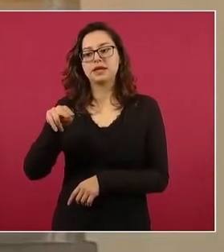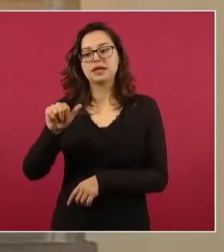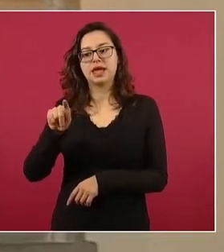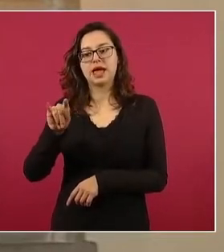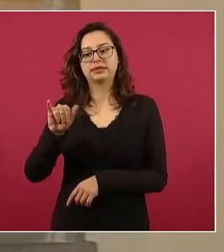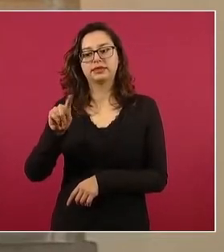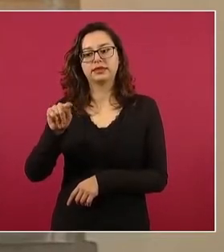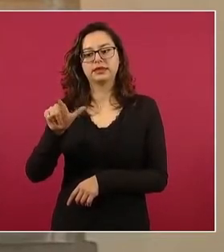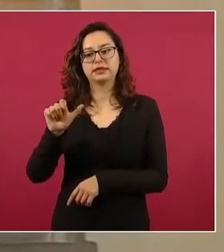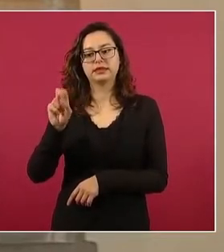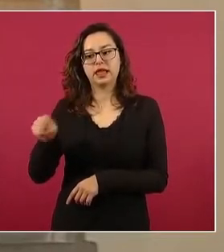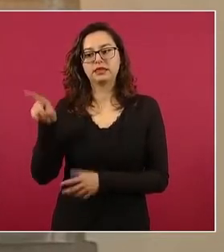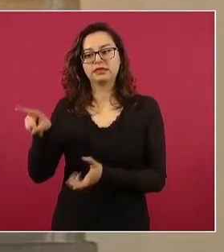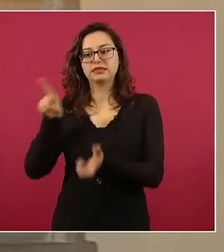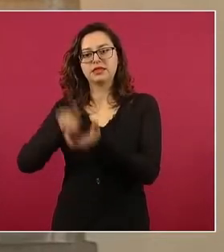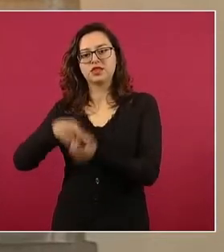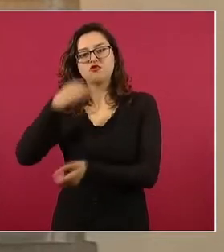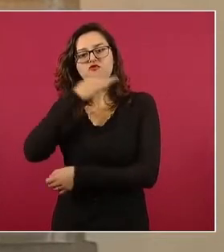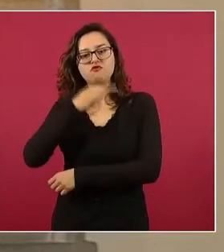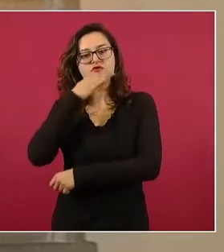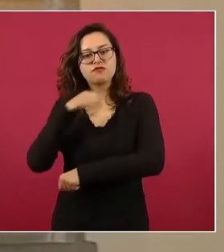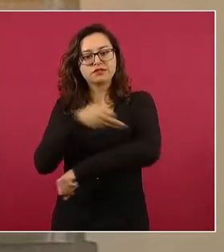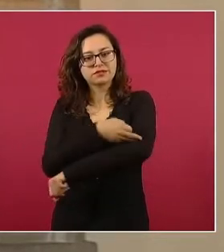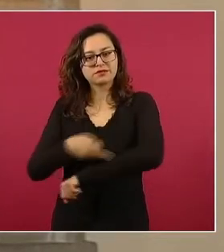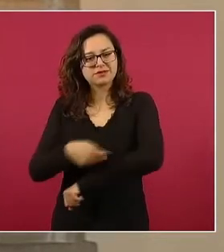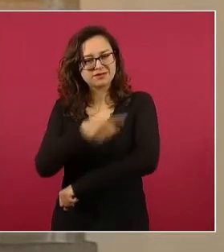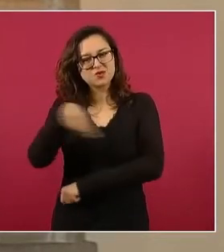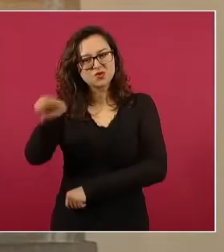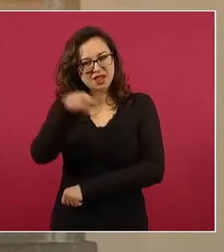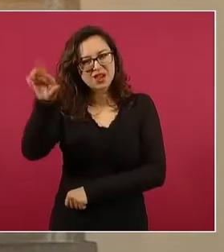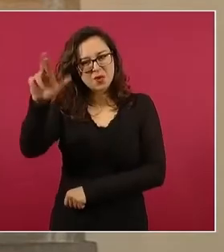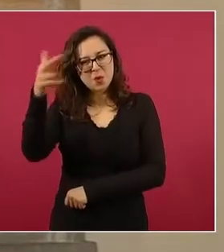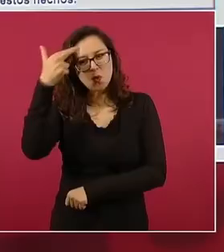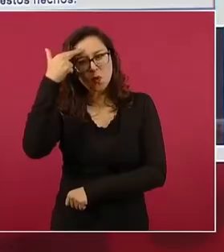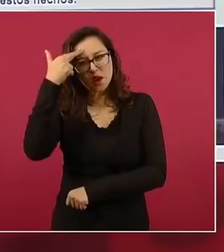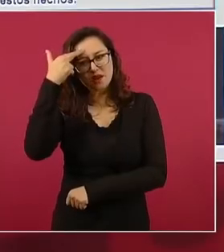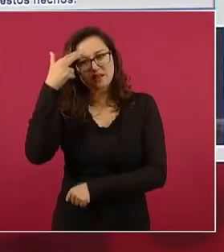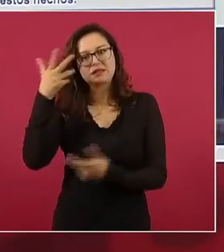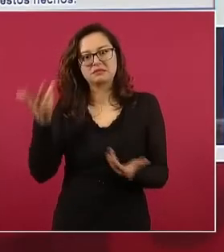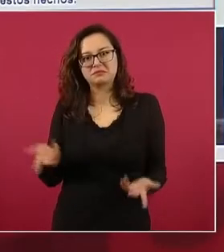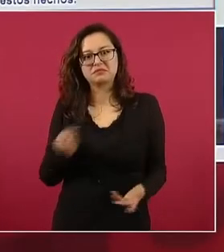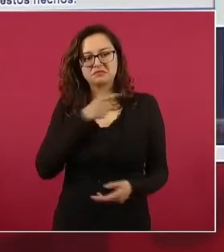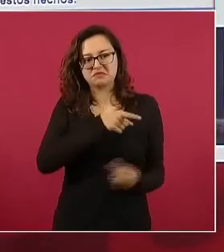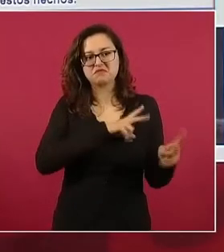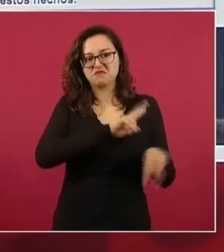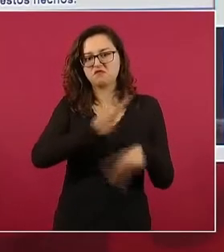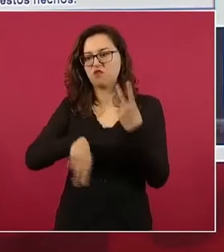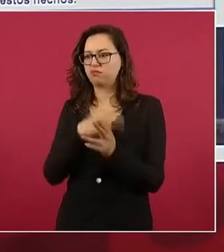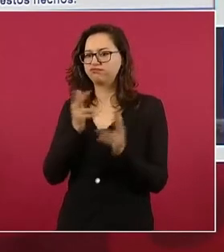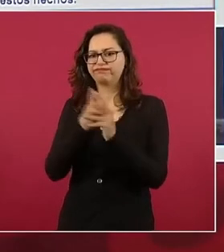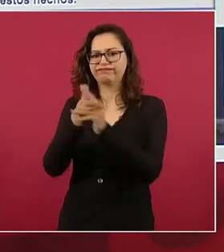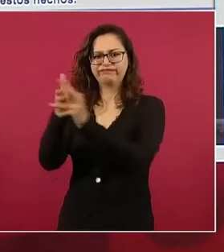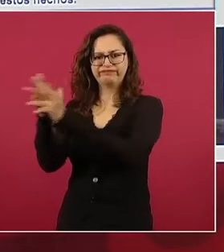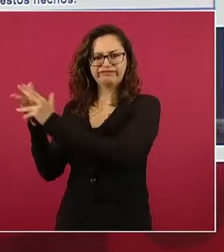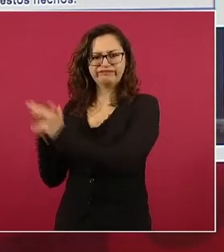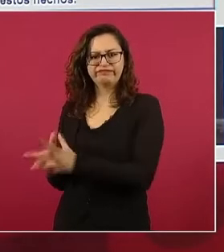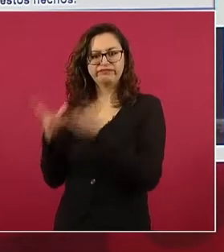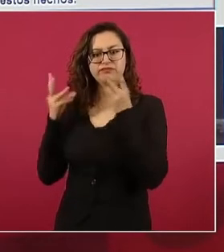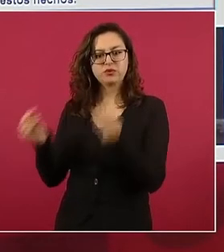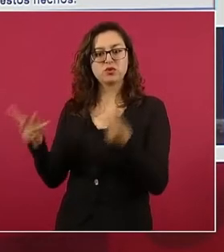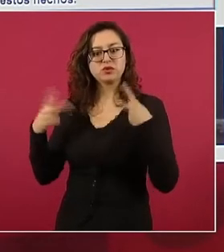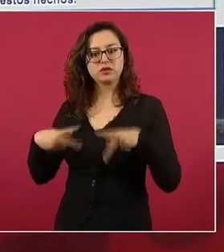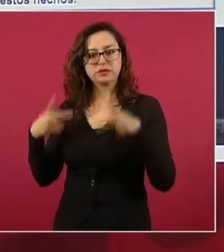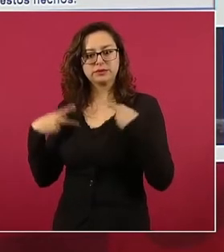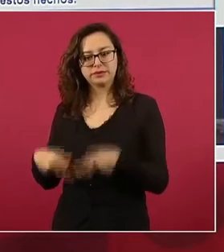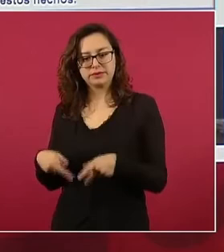que había en Minatitlán, que ustedes recordarán, que fue una multiejecución, y este sujeto se le identifica